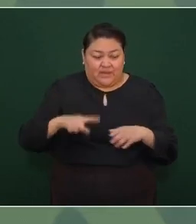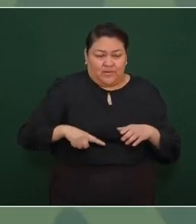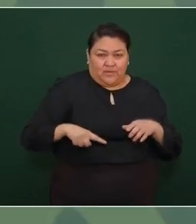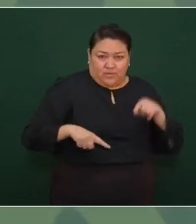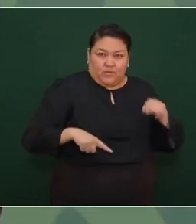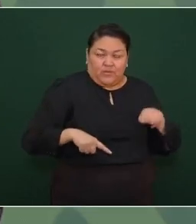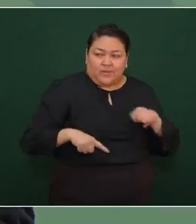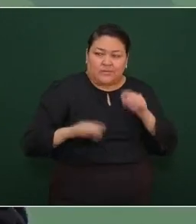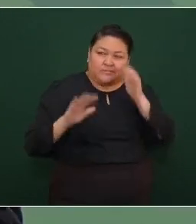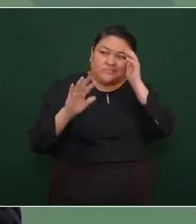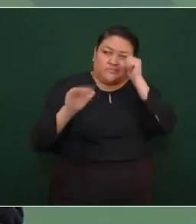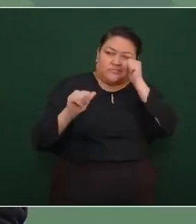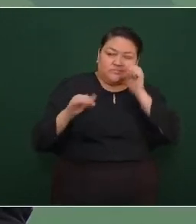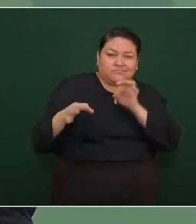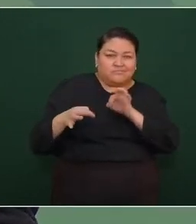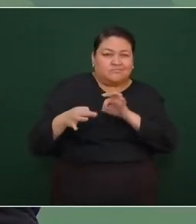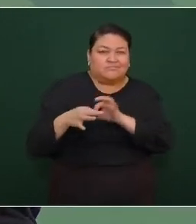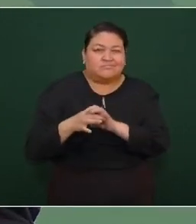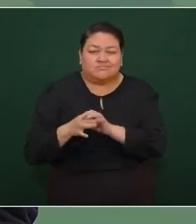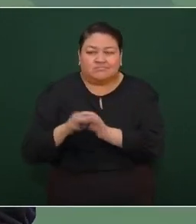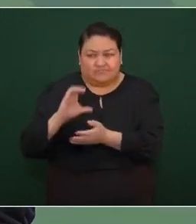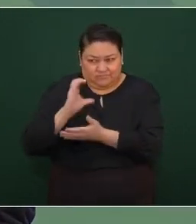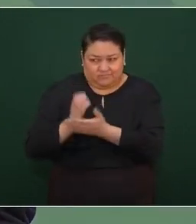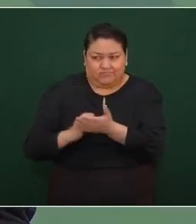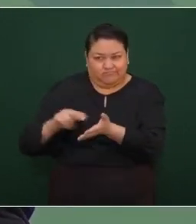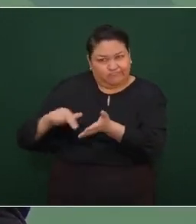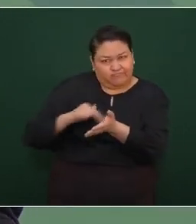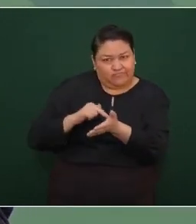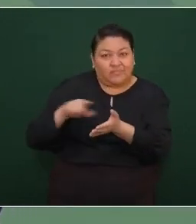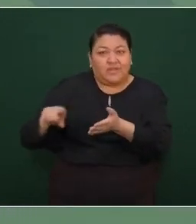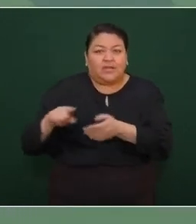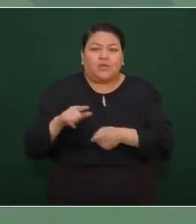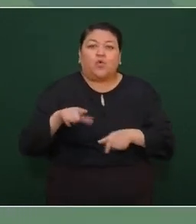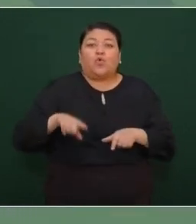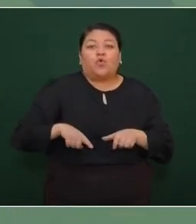más cercanos al gobierno.